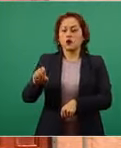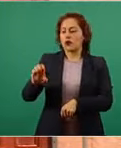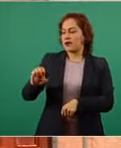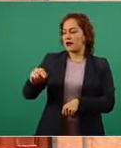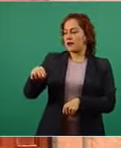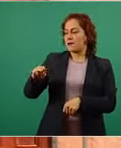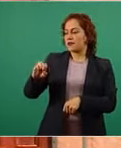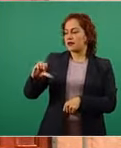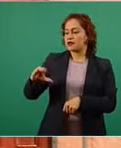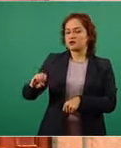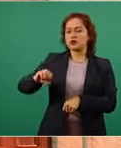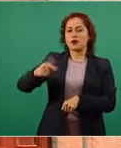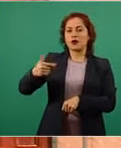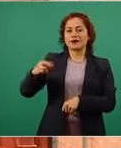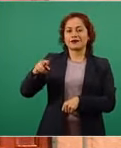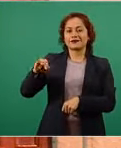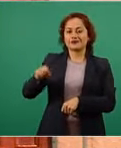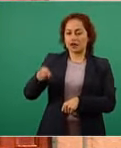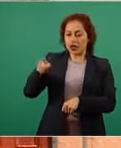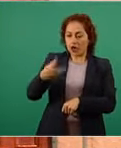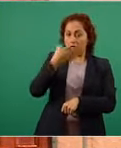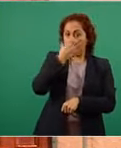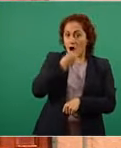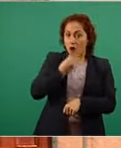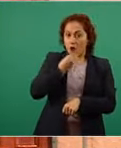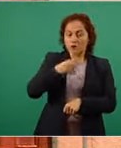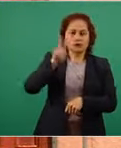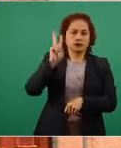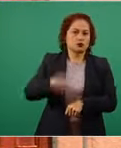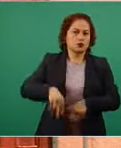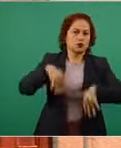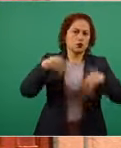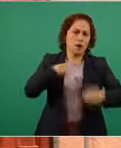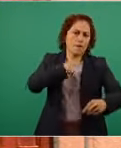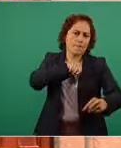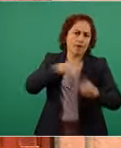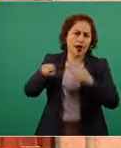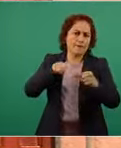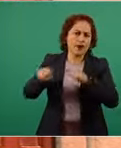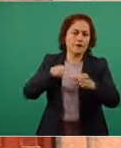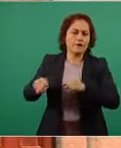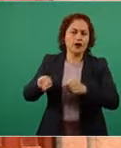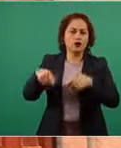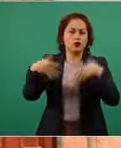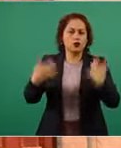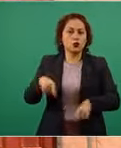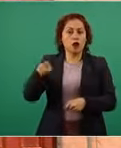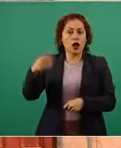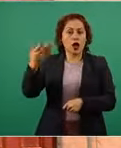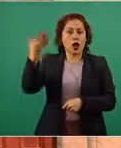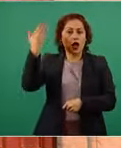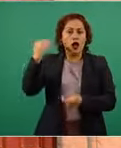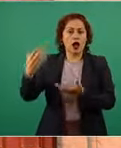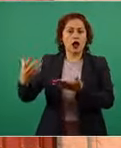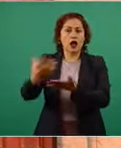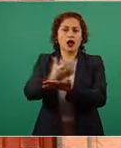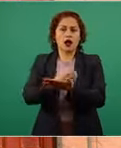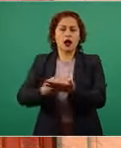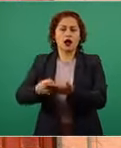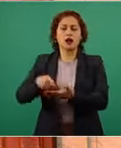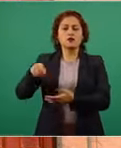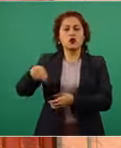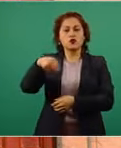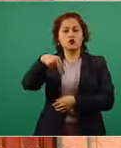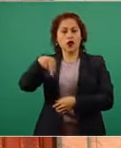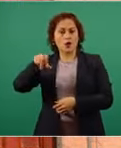uno de sus más tenaces detractores que triunfa en el distrito de Lampasos Nuevo